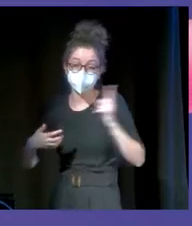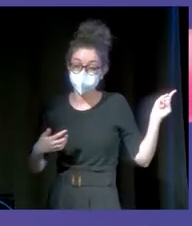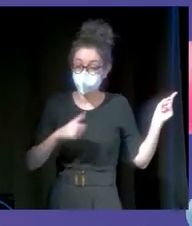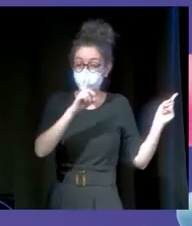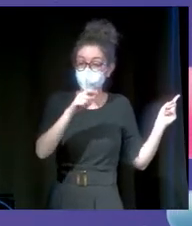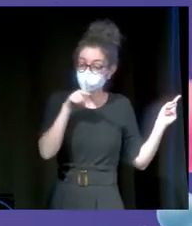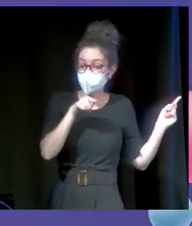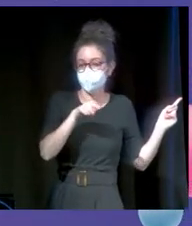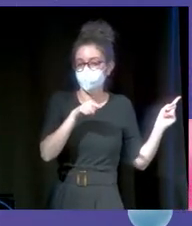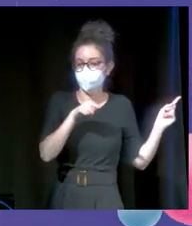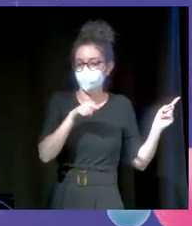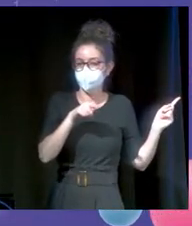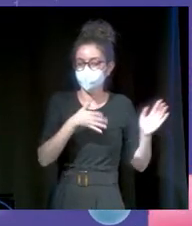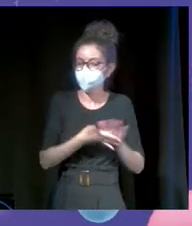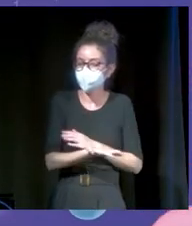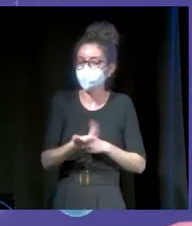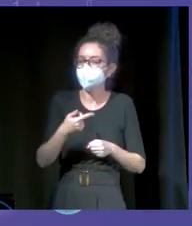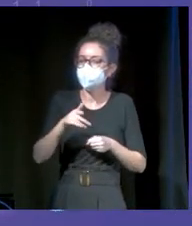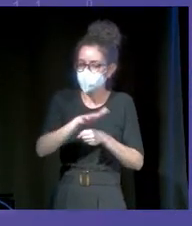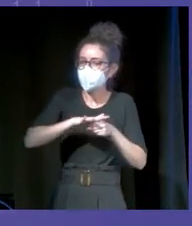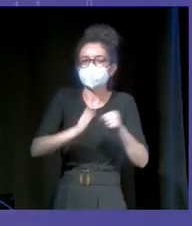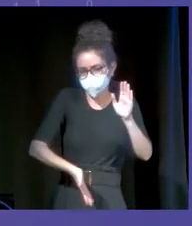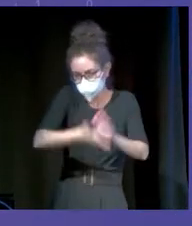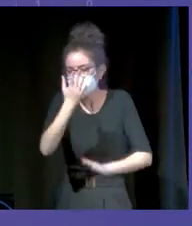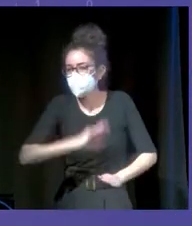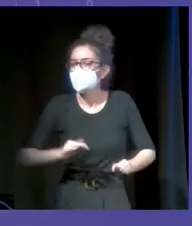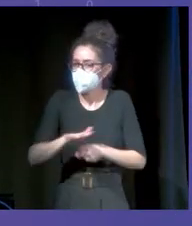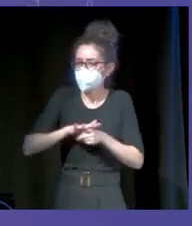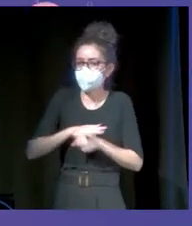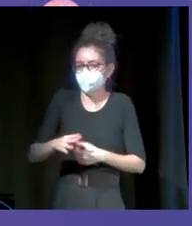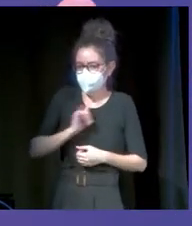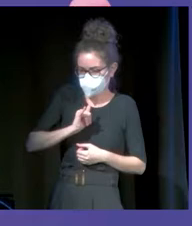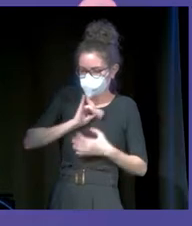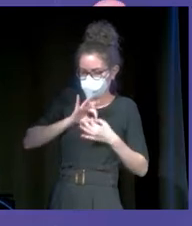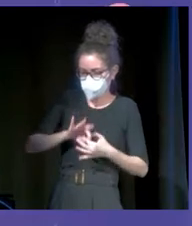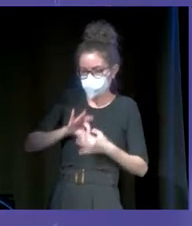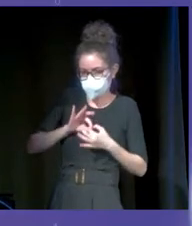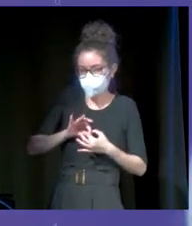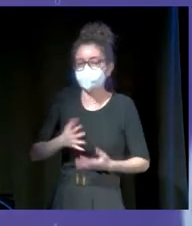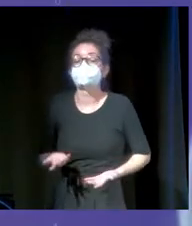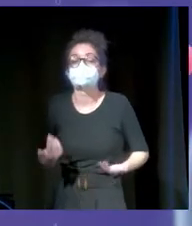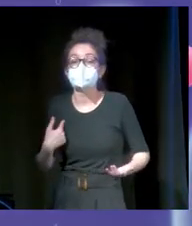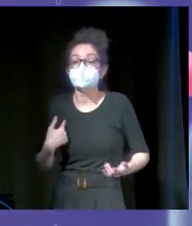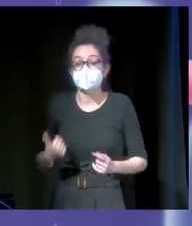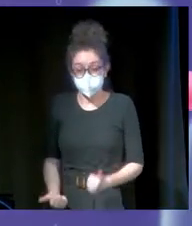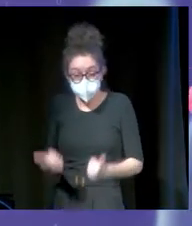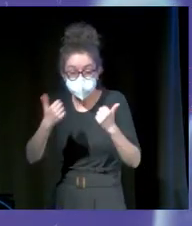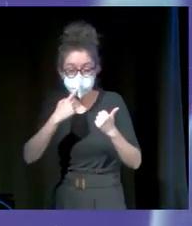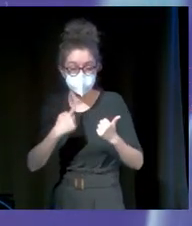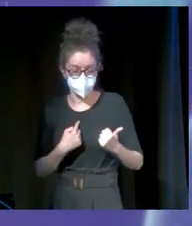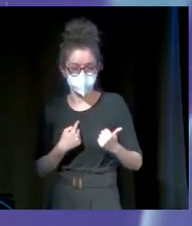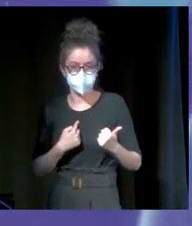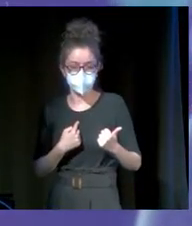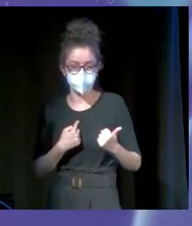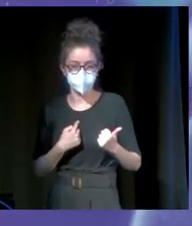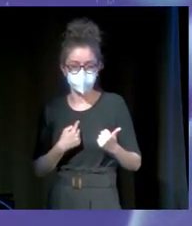tú puedes salir del barrio, pero que el barrio no va a salir nunca de ti. Y después me dijo una cosa más. Me dijo, y quiero que sepas una cosa. El